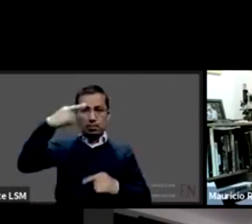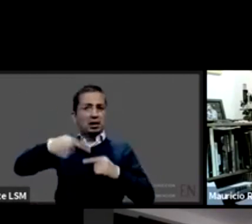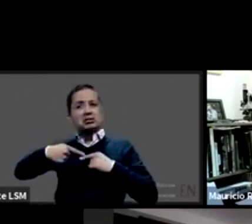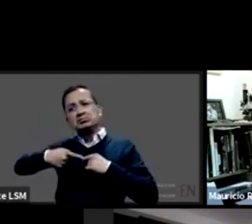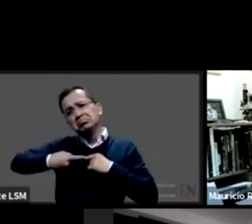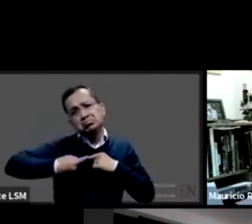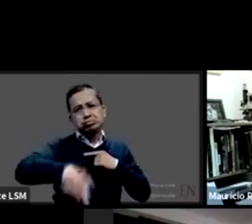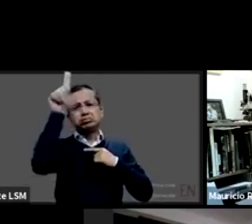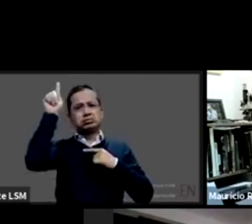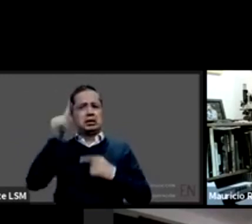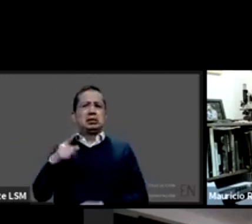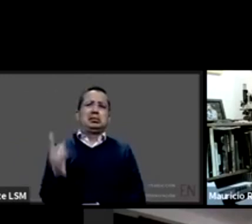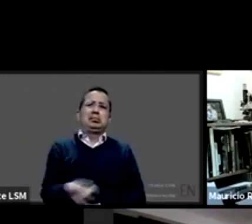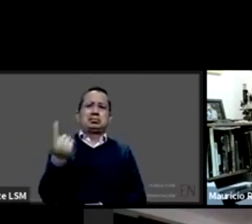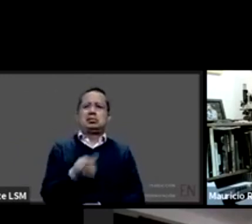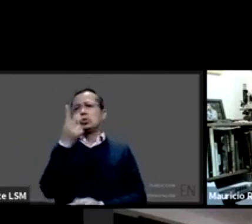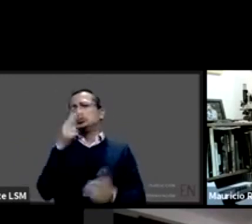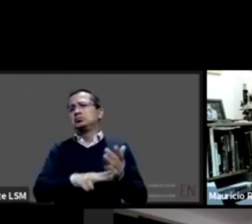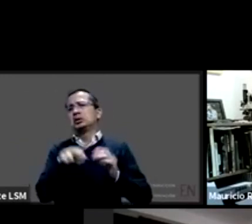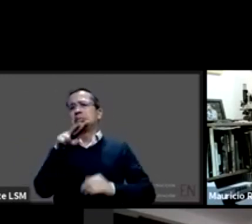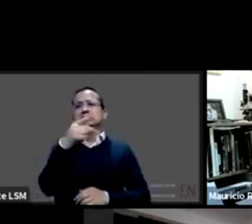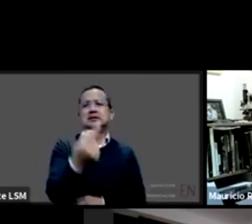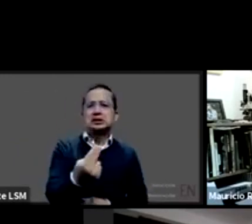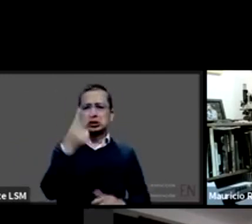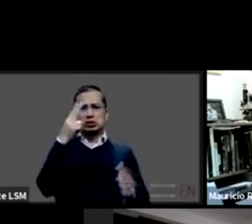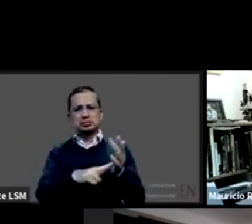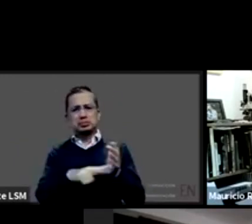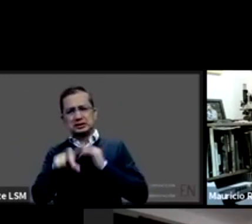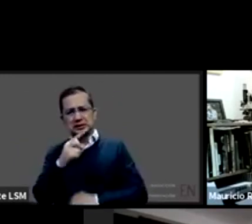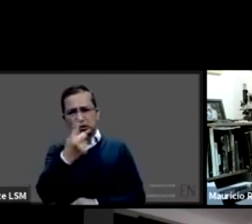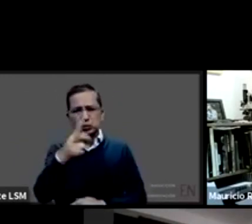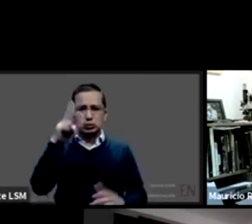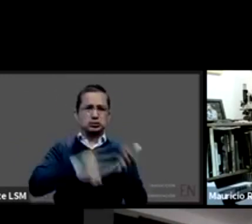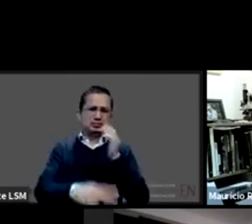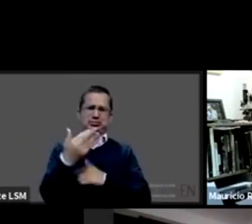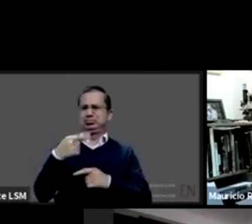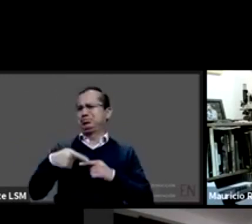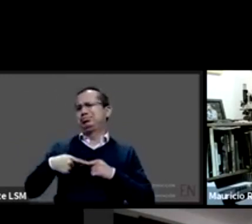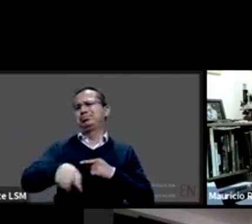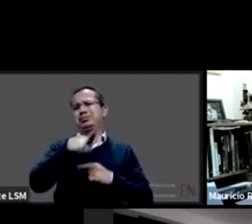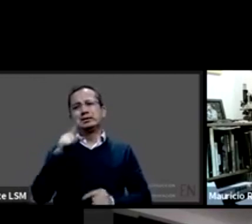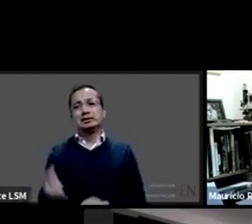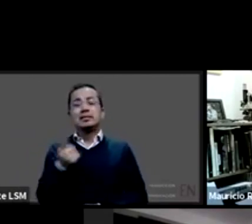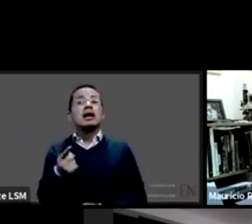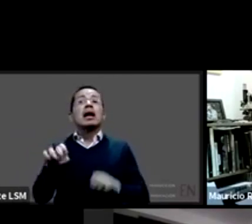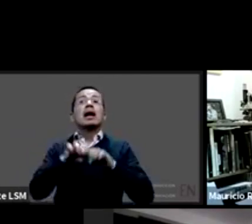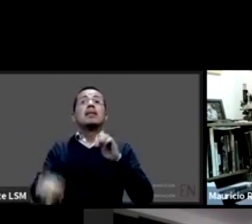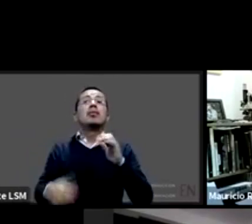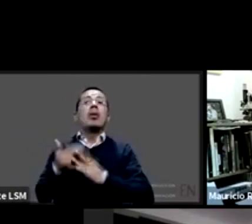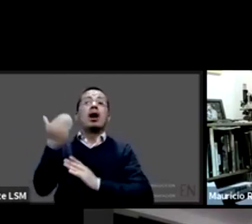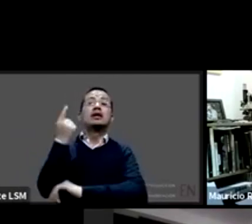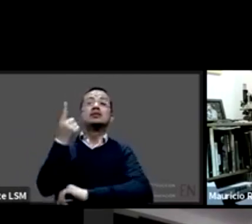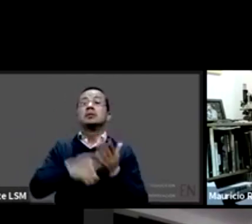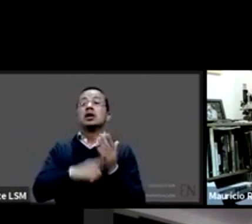2031 2050 así como en la década de los 70 empezó la única política de estado en materia de salud que yo